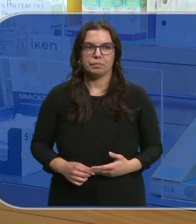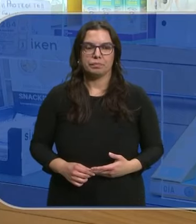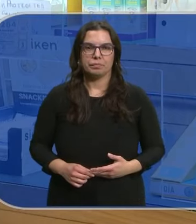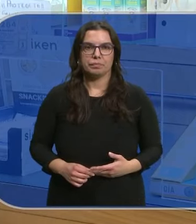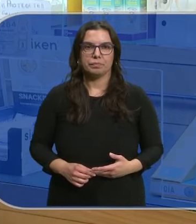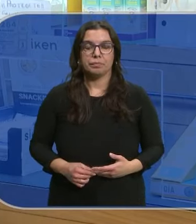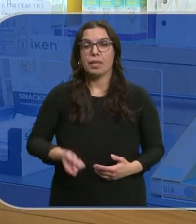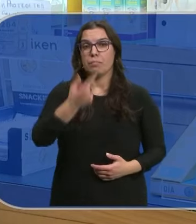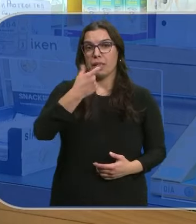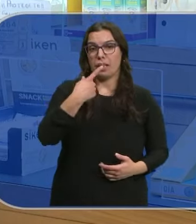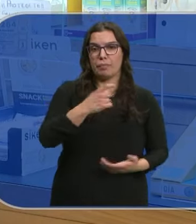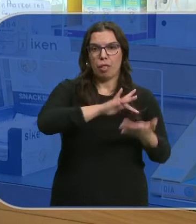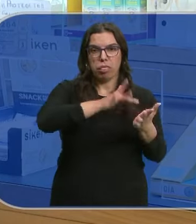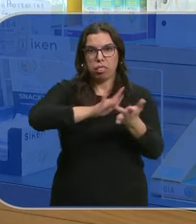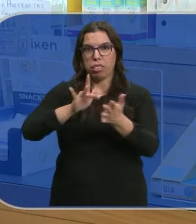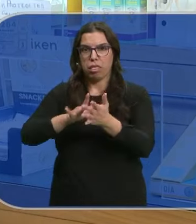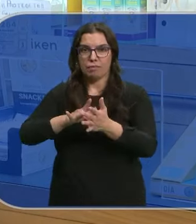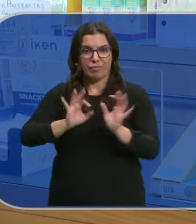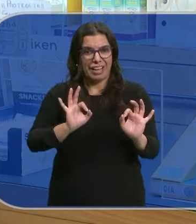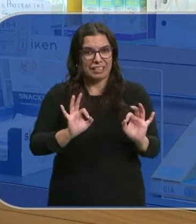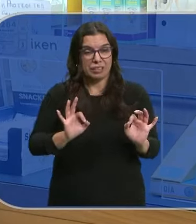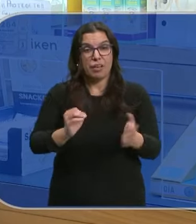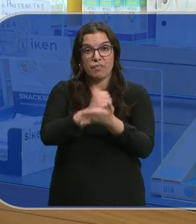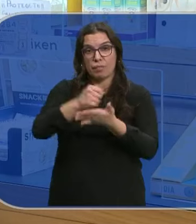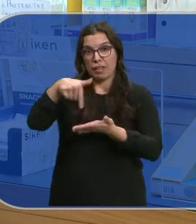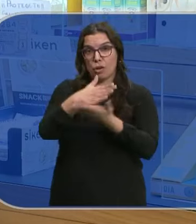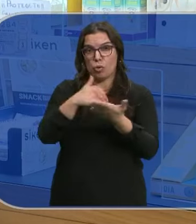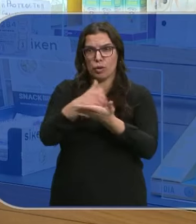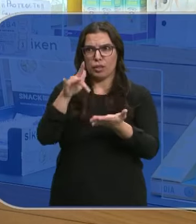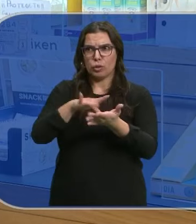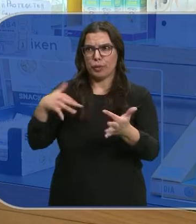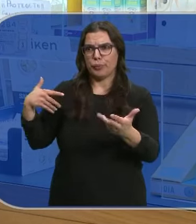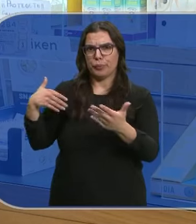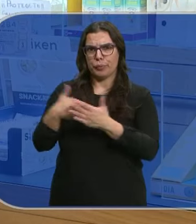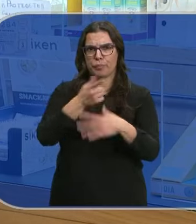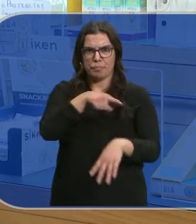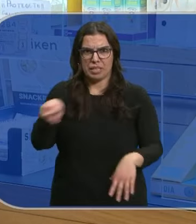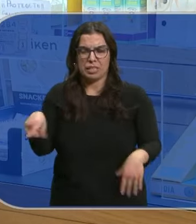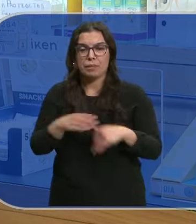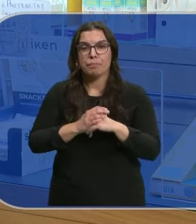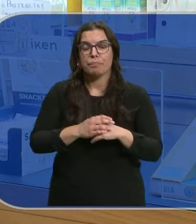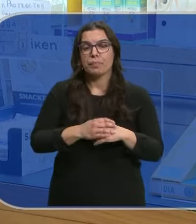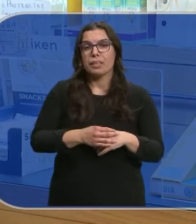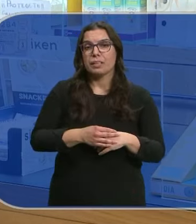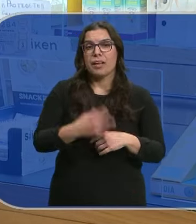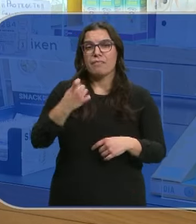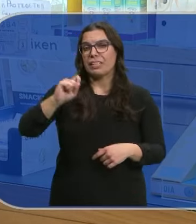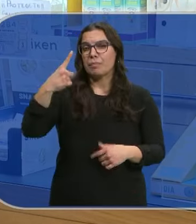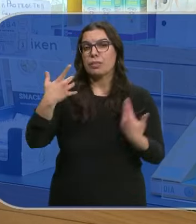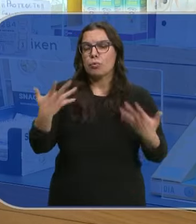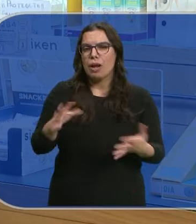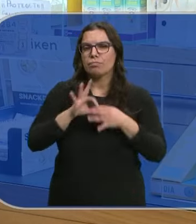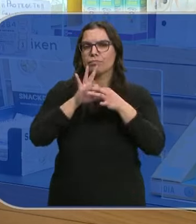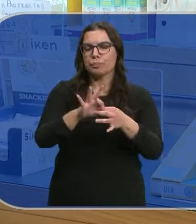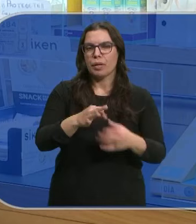La escasez de medicamentos Es una realidad Que las farmacias De la comunidad Llevan viviendo Desde hace meses Los fármacos Que más escasean Son